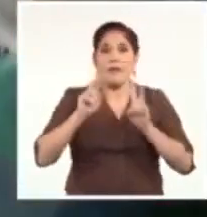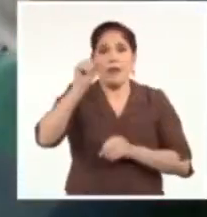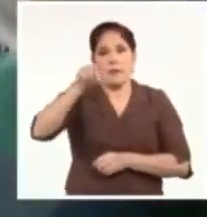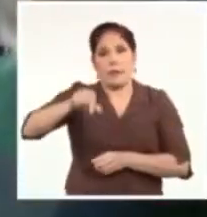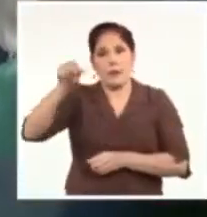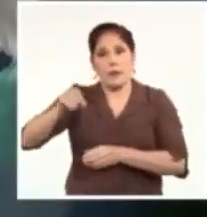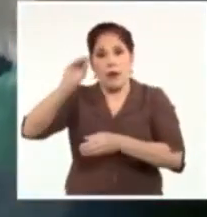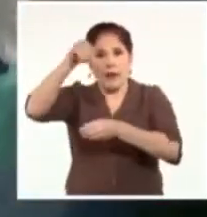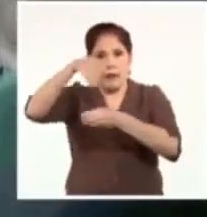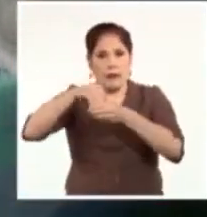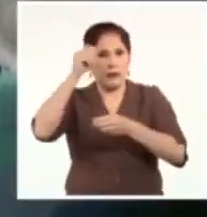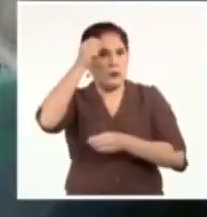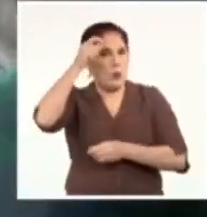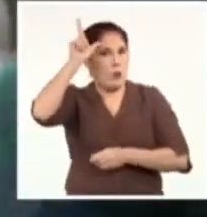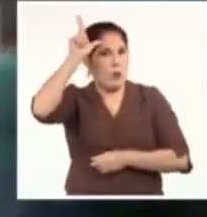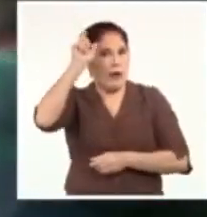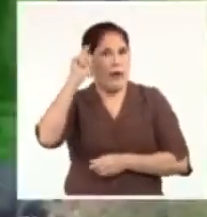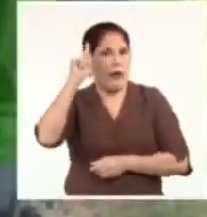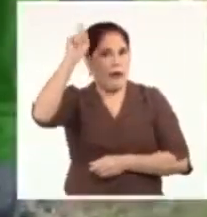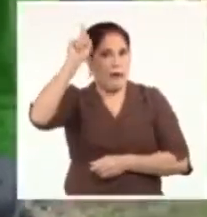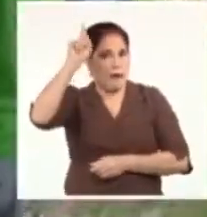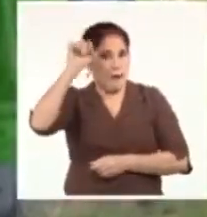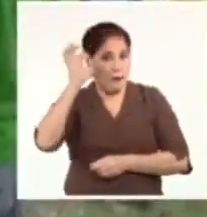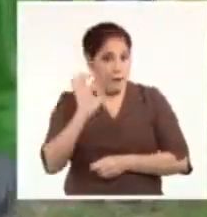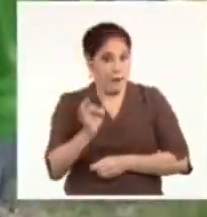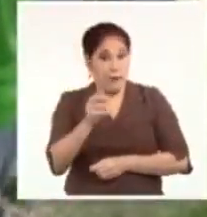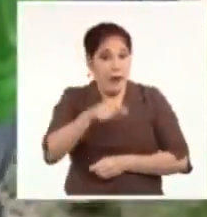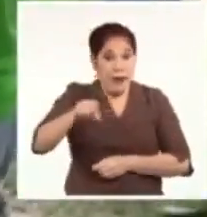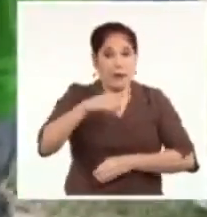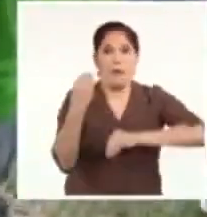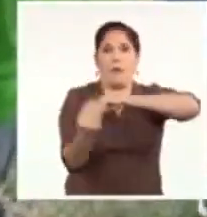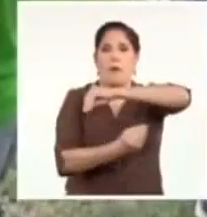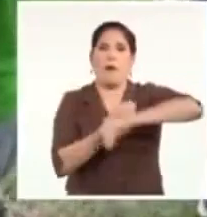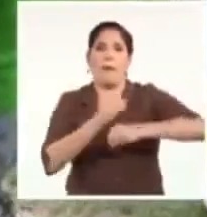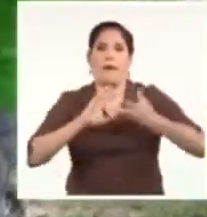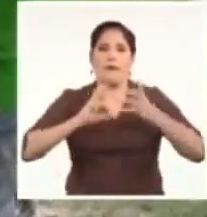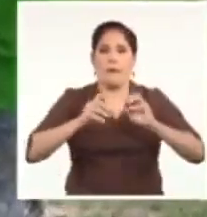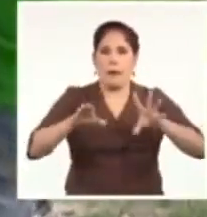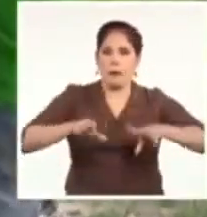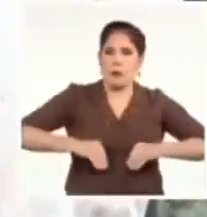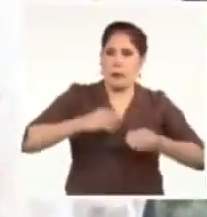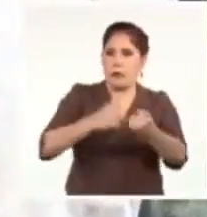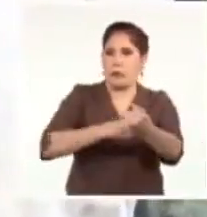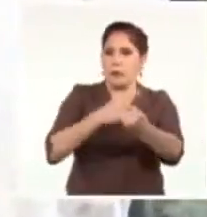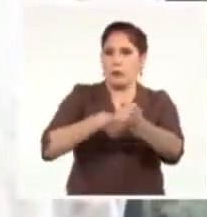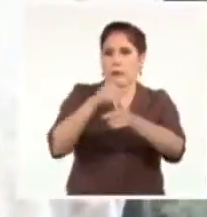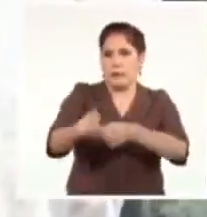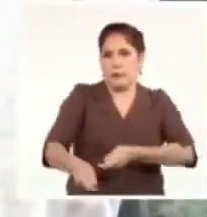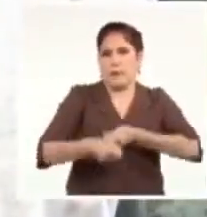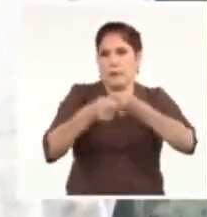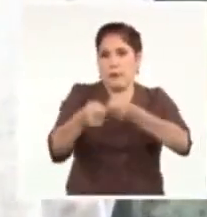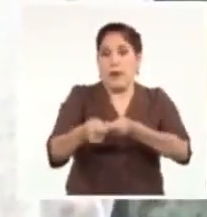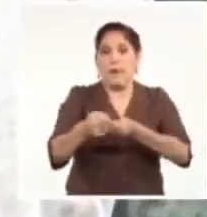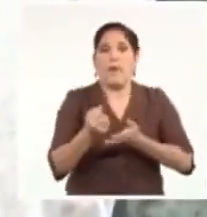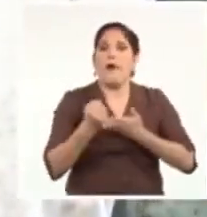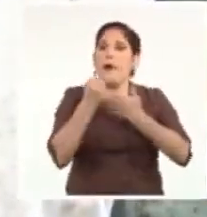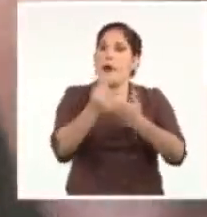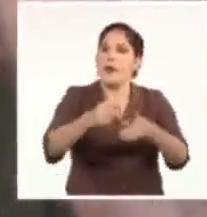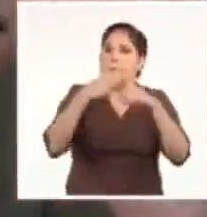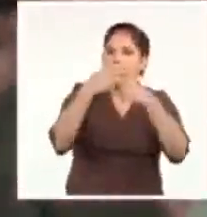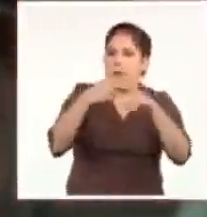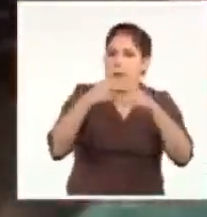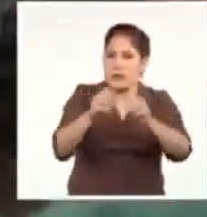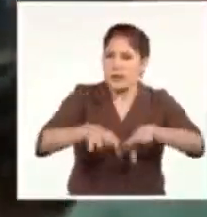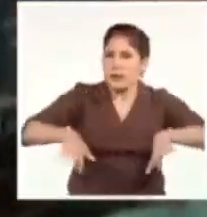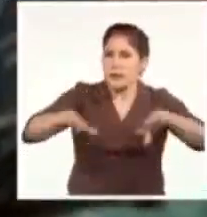habitan esos parajes. Ellos revolucionaron modos de ver y asumir costumbres campesinas, contribuyeron a solucionar